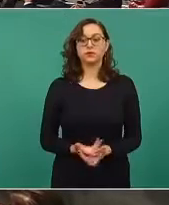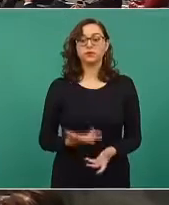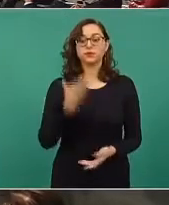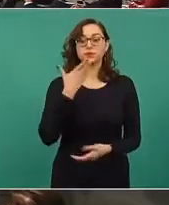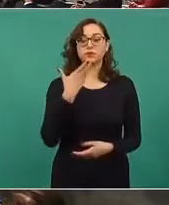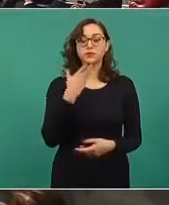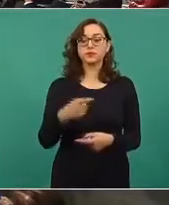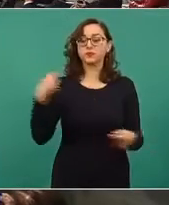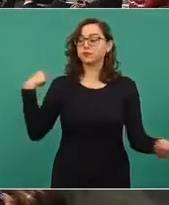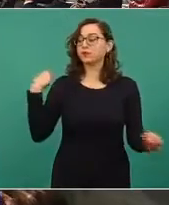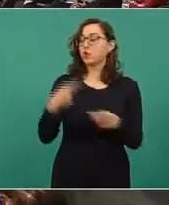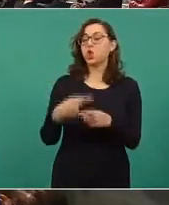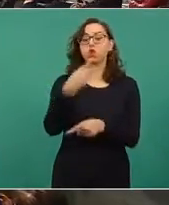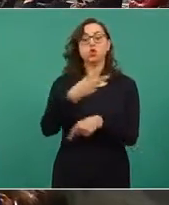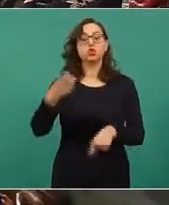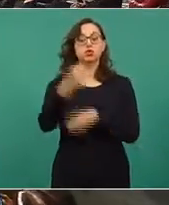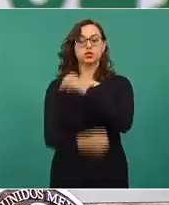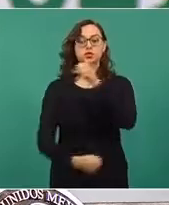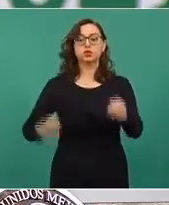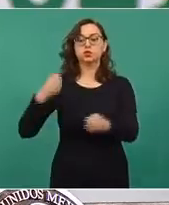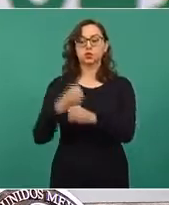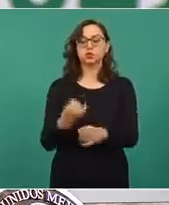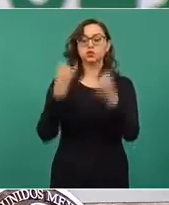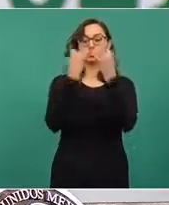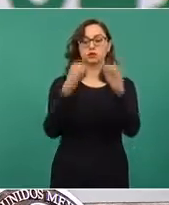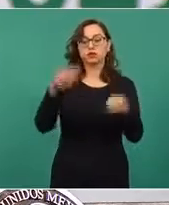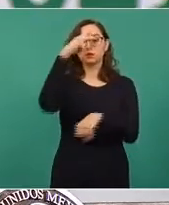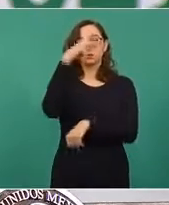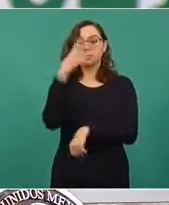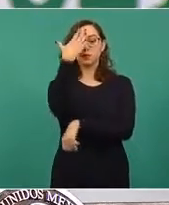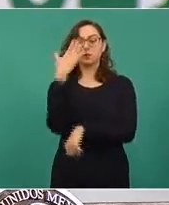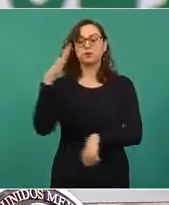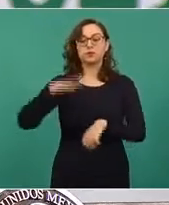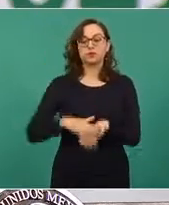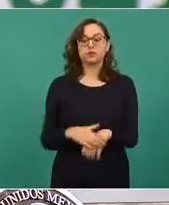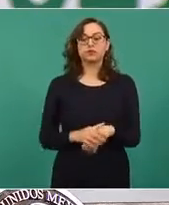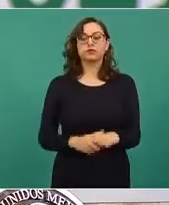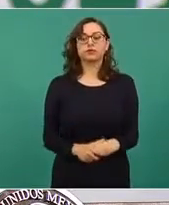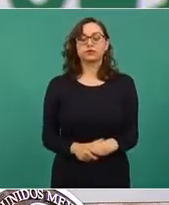día de hoy, de 8 a 10 de la noche,